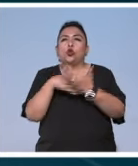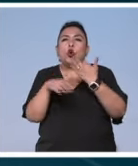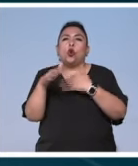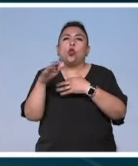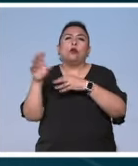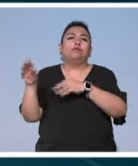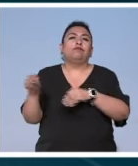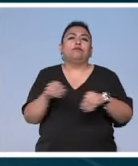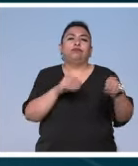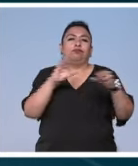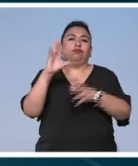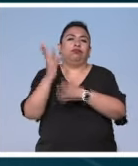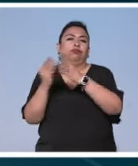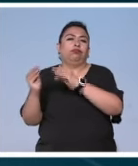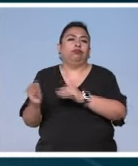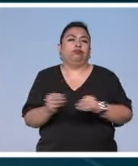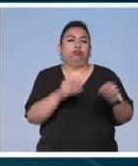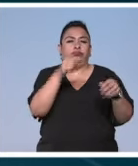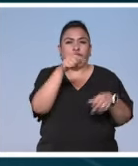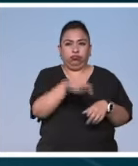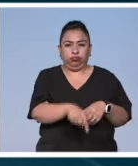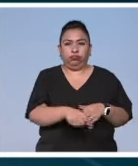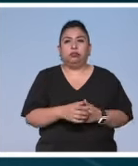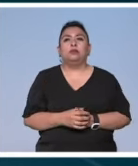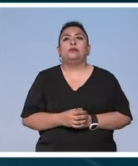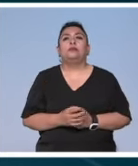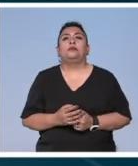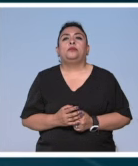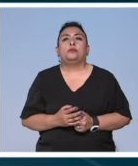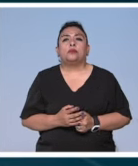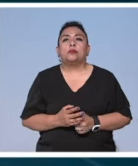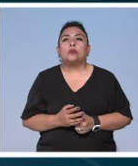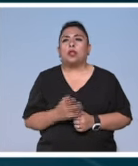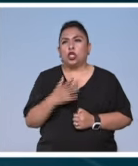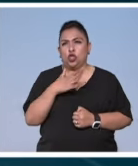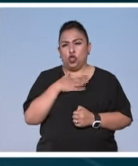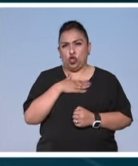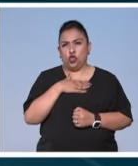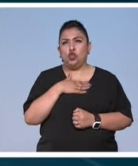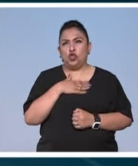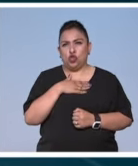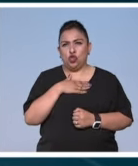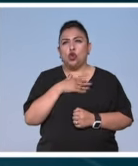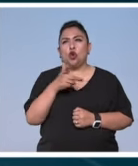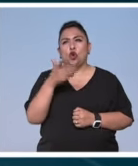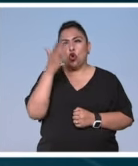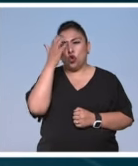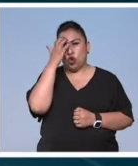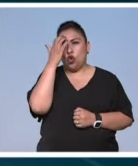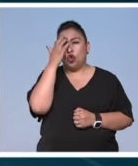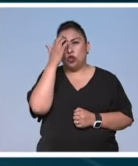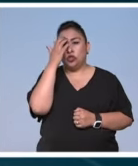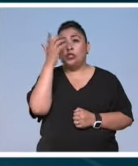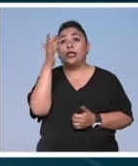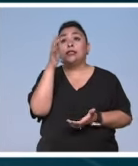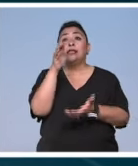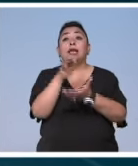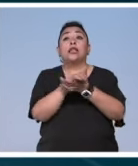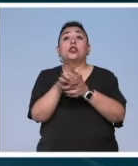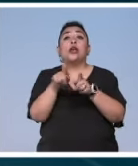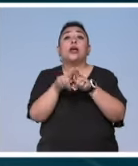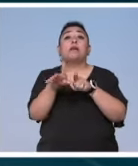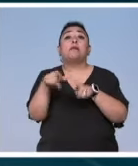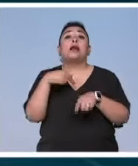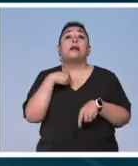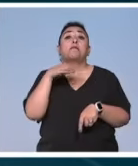trasterrados los exiliados y yo me yo lo conocí porque se casó con una hermana